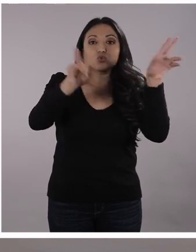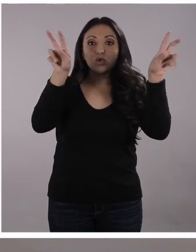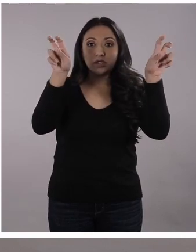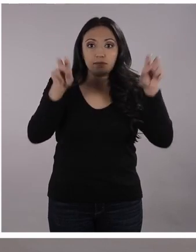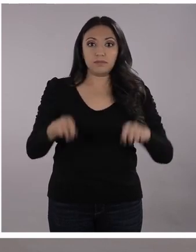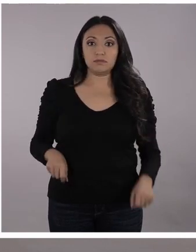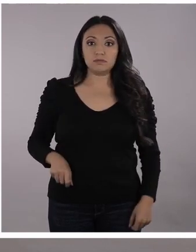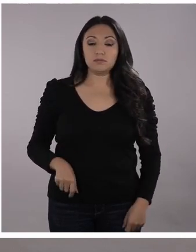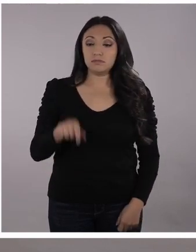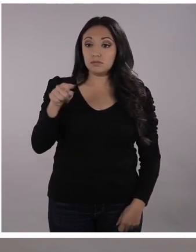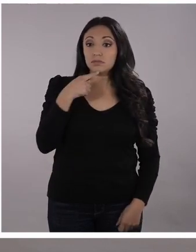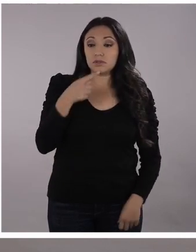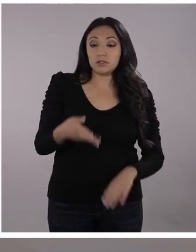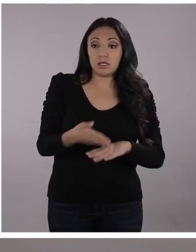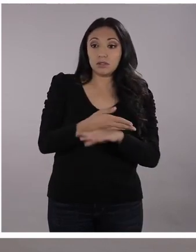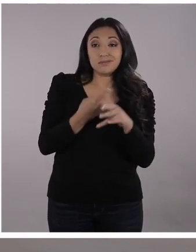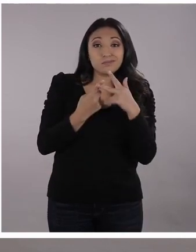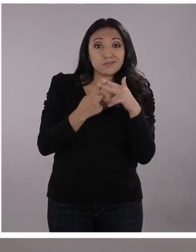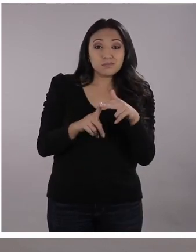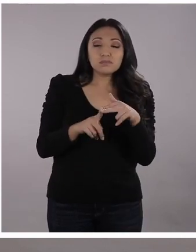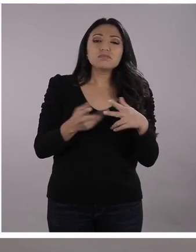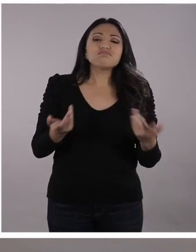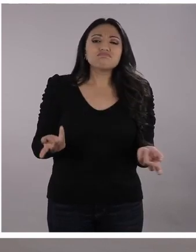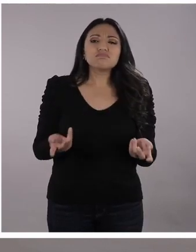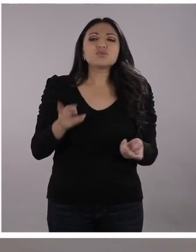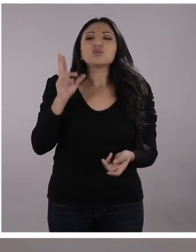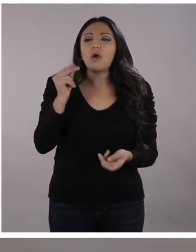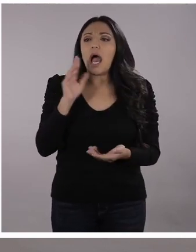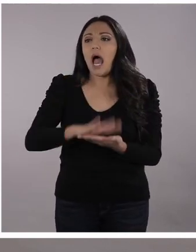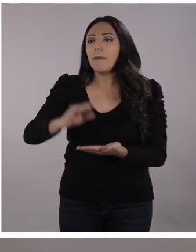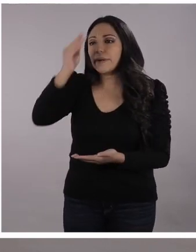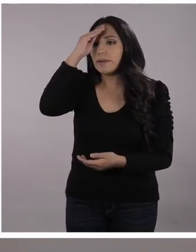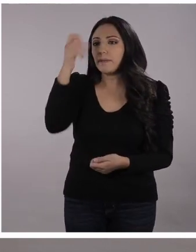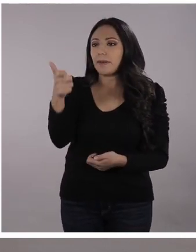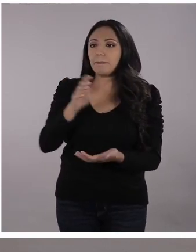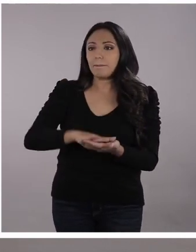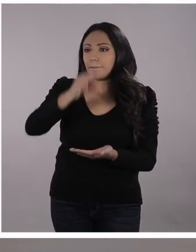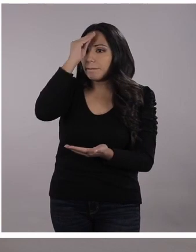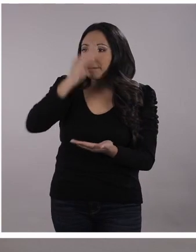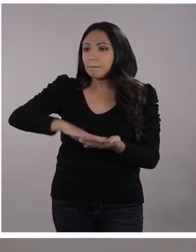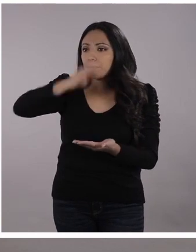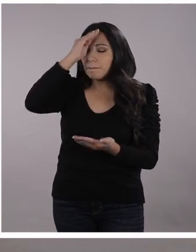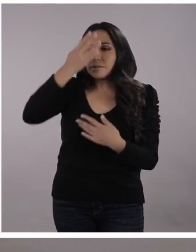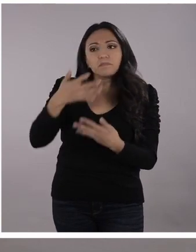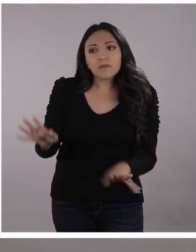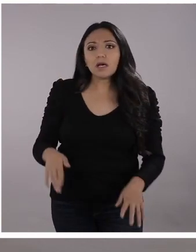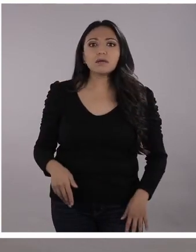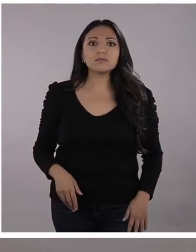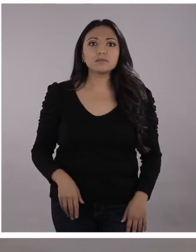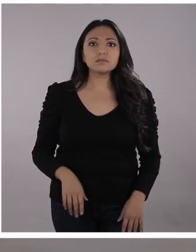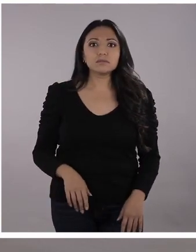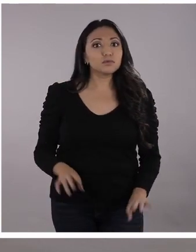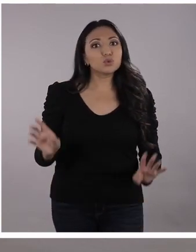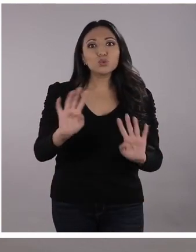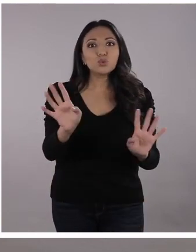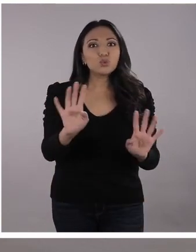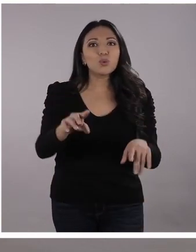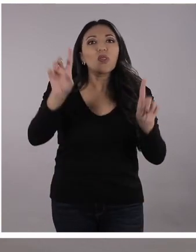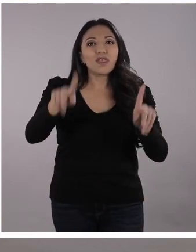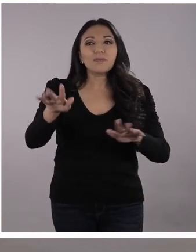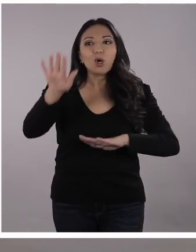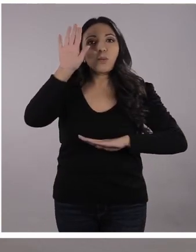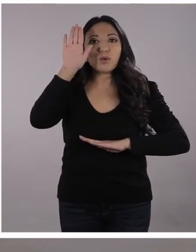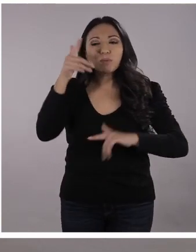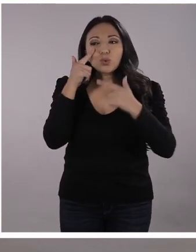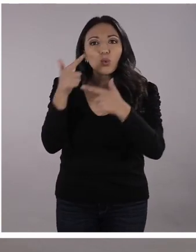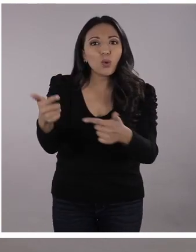profundizar este tema, y como decía Santi al inicio, de nada sirve que conozcamos sobre las corrientes marinas si no nos comprometemos